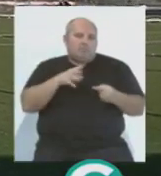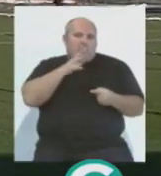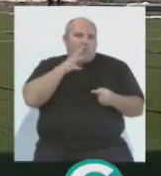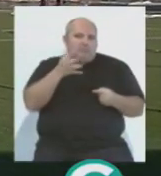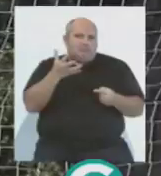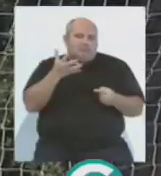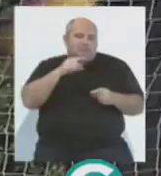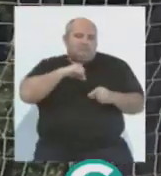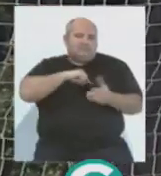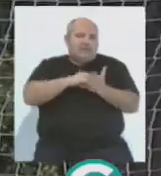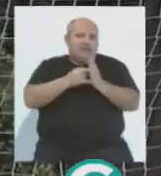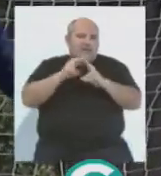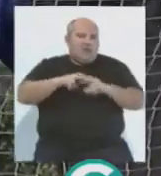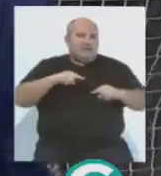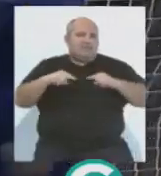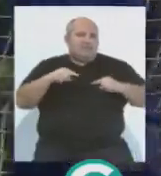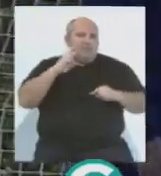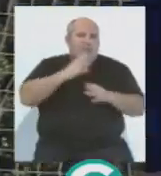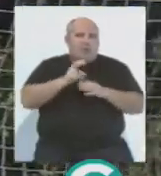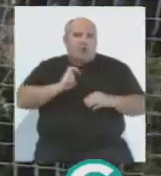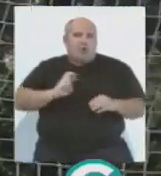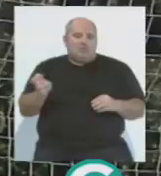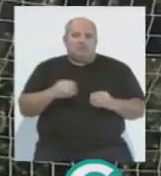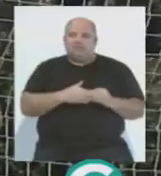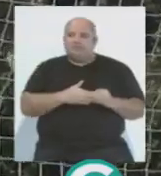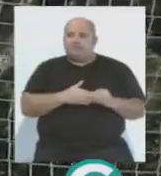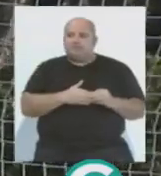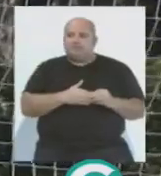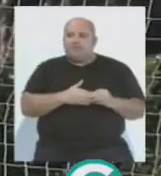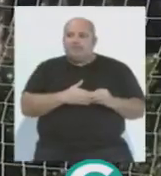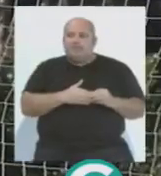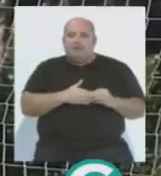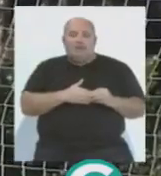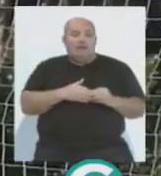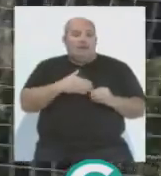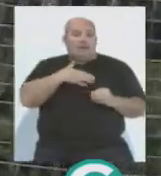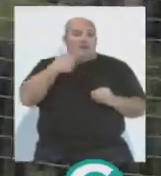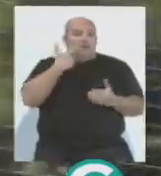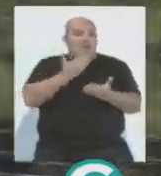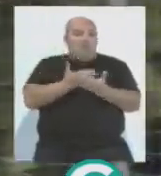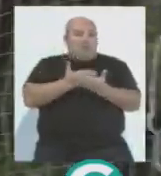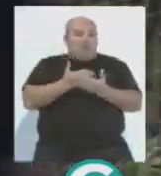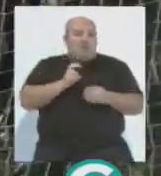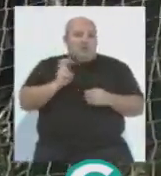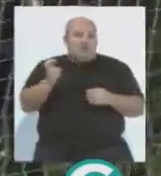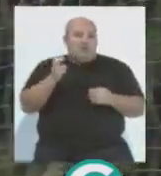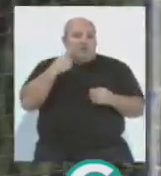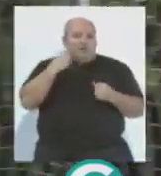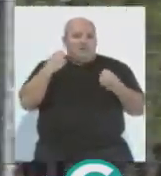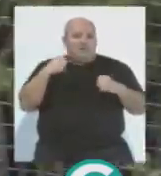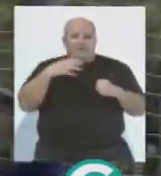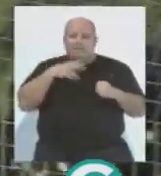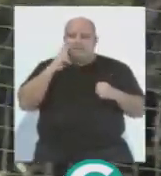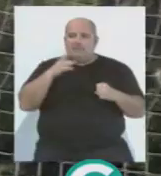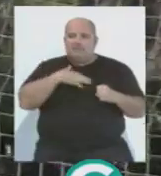el técnico cuenta con otros jugadores, tienen que demostrarlo en los entrenamientos. Vemos al